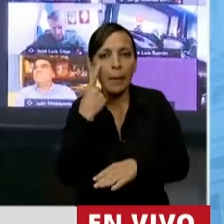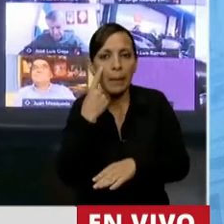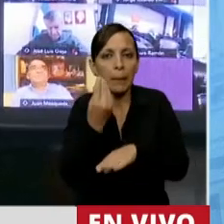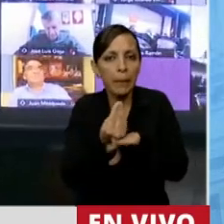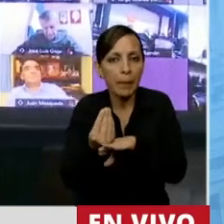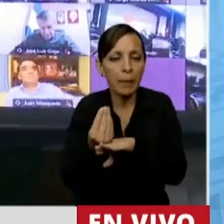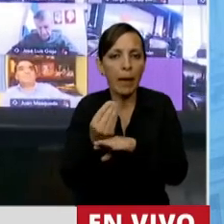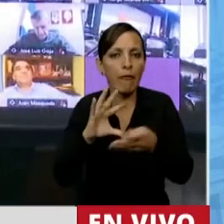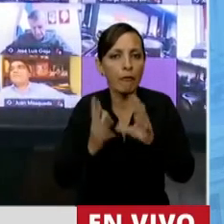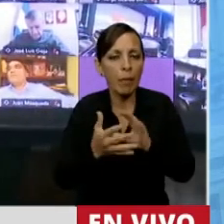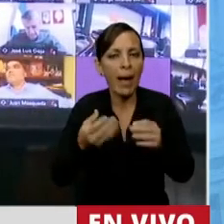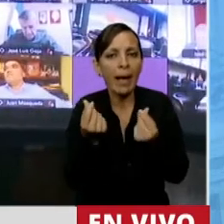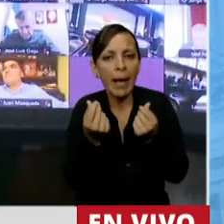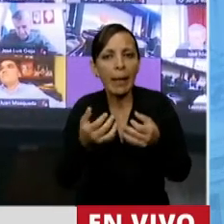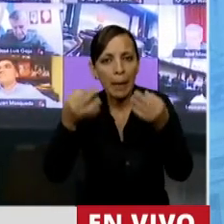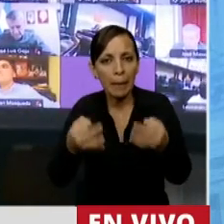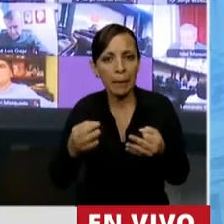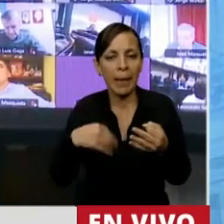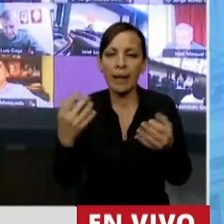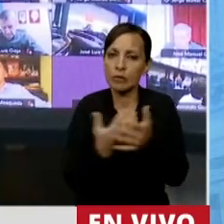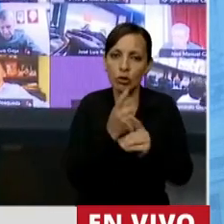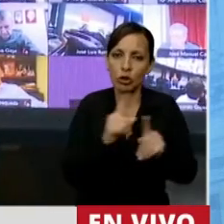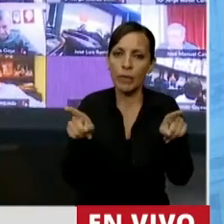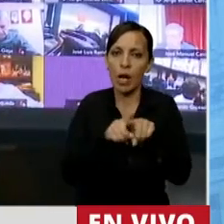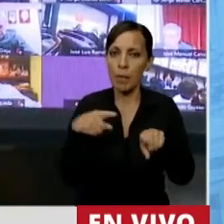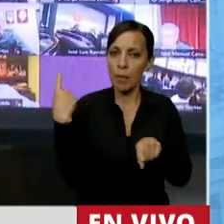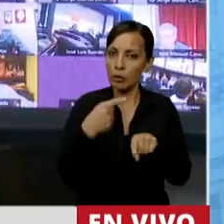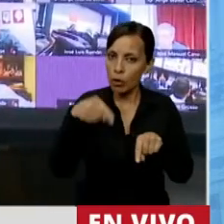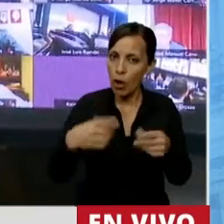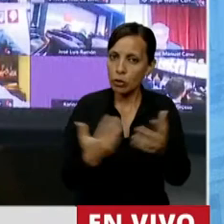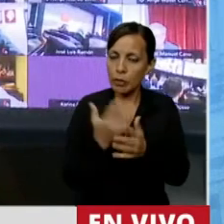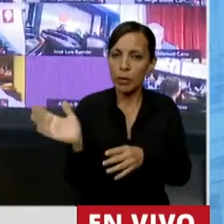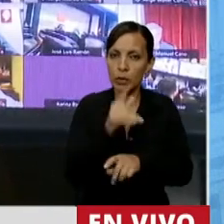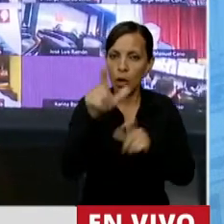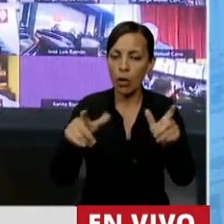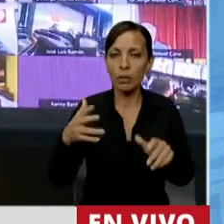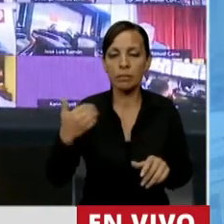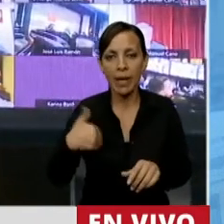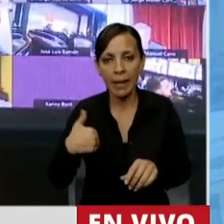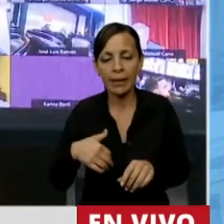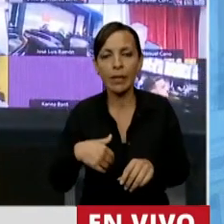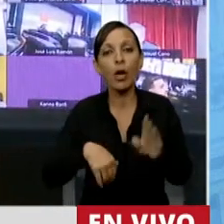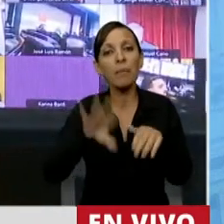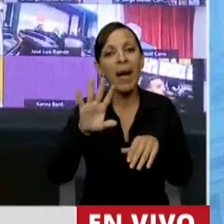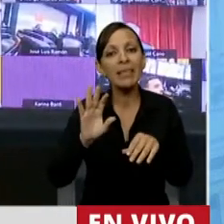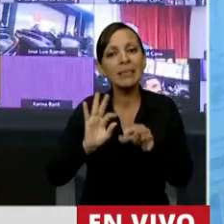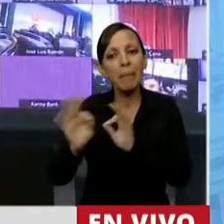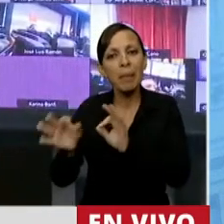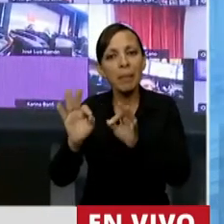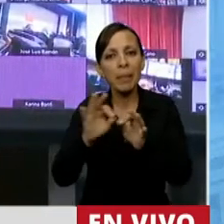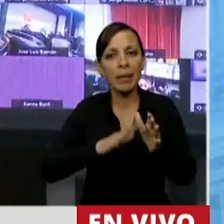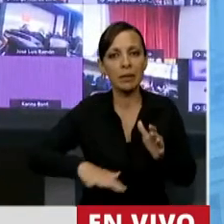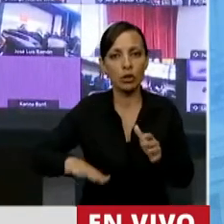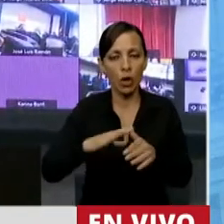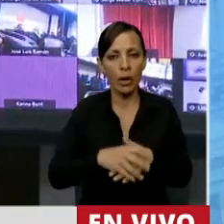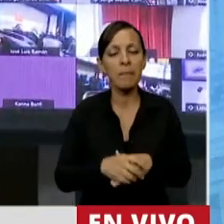de manera adecuada y no sufrir lo que estamos sufriendo hoy, todos los argentinos y argentinas y sobre todo los vecinos linderos a esta